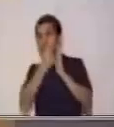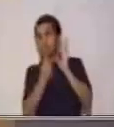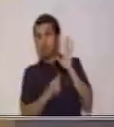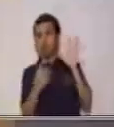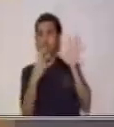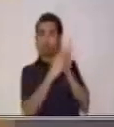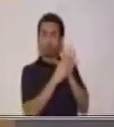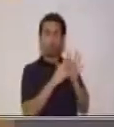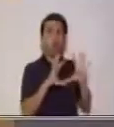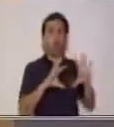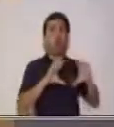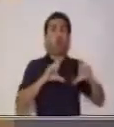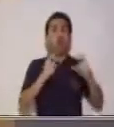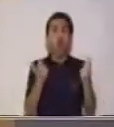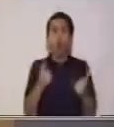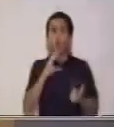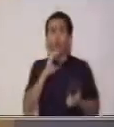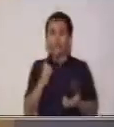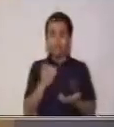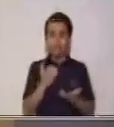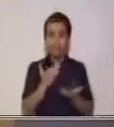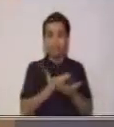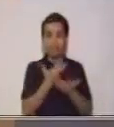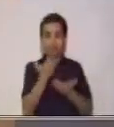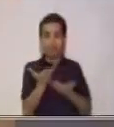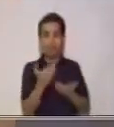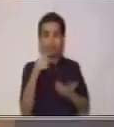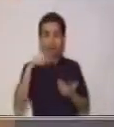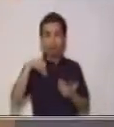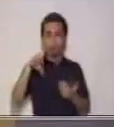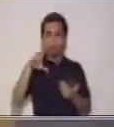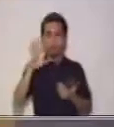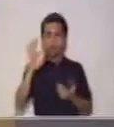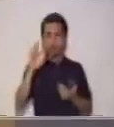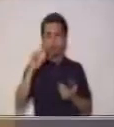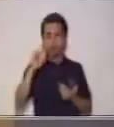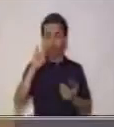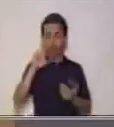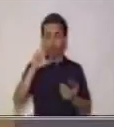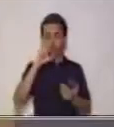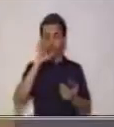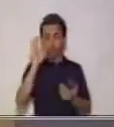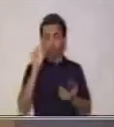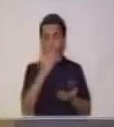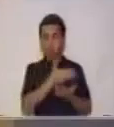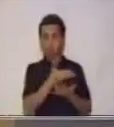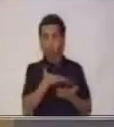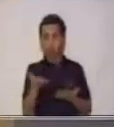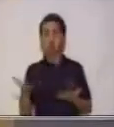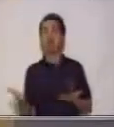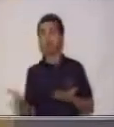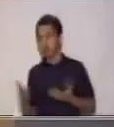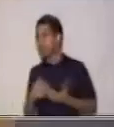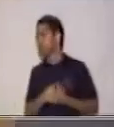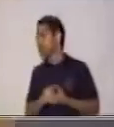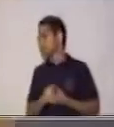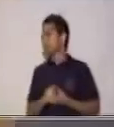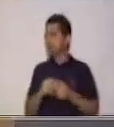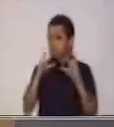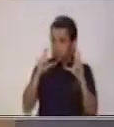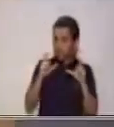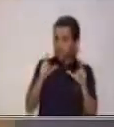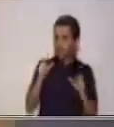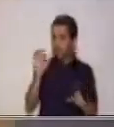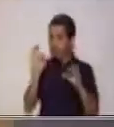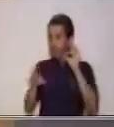así como está en la imagen, así lo vas a tener. Pero como te vuelvo a decir, hay que tener mucho cuidado en algún momento porque la